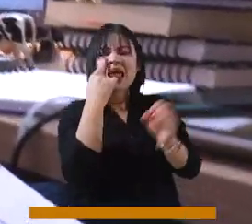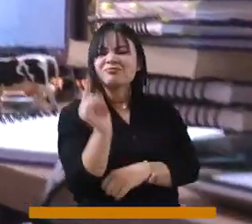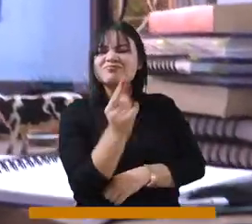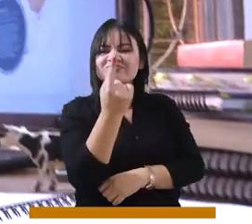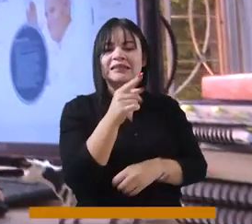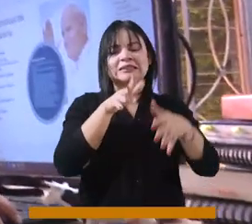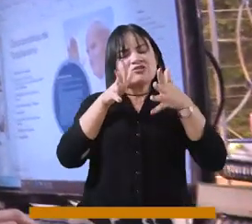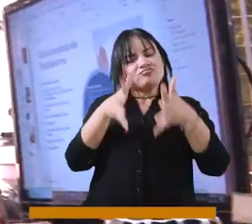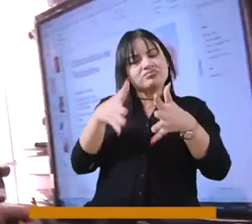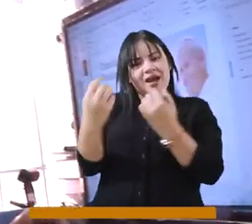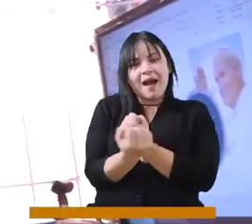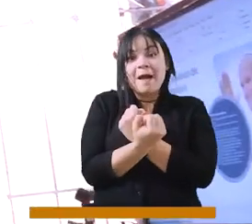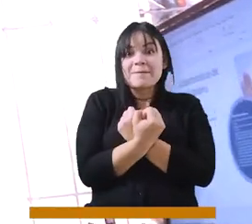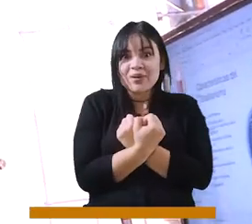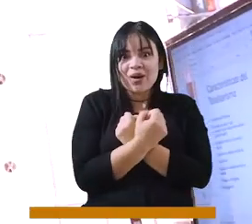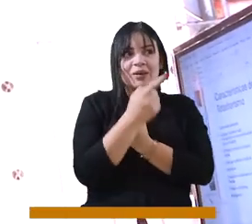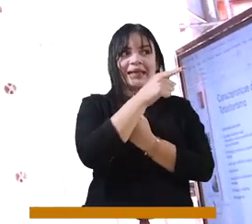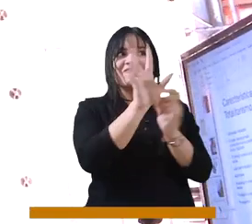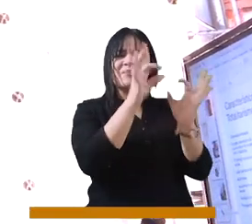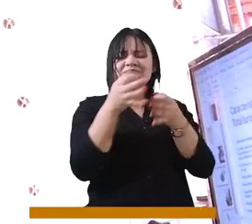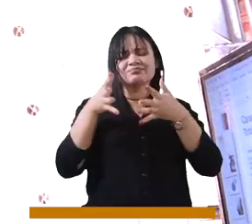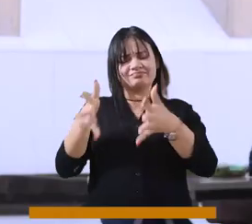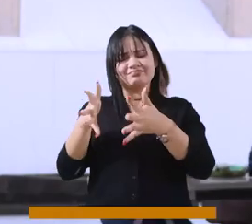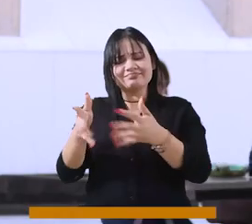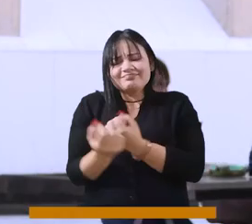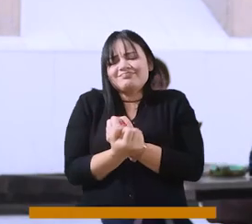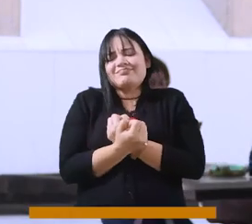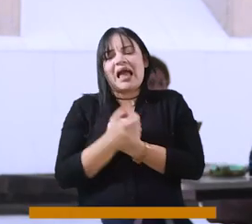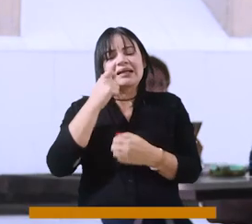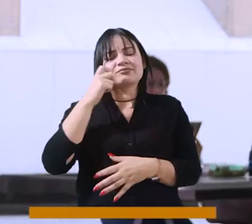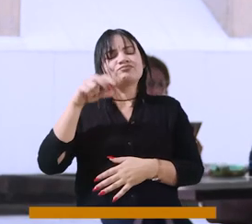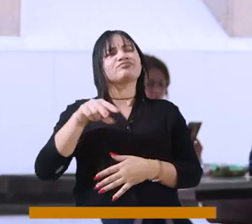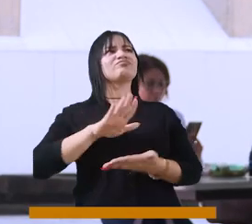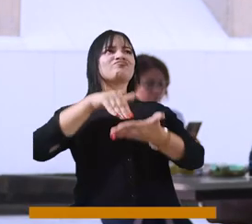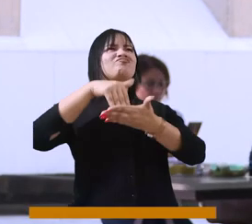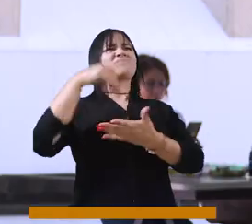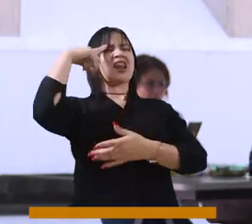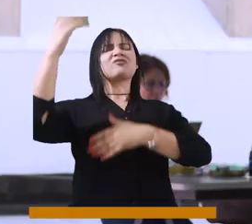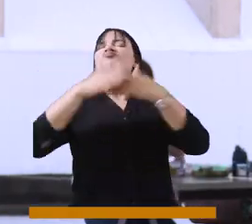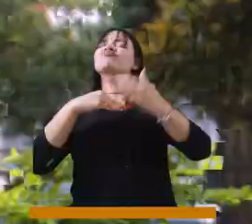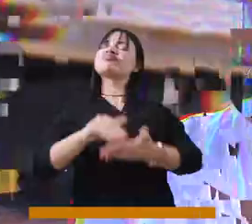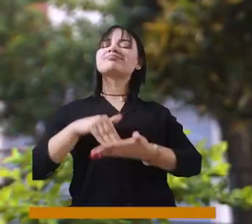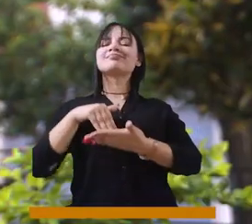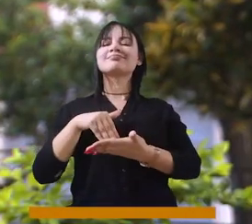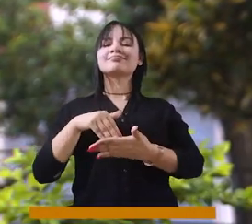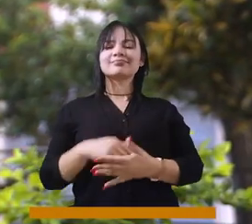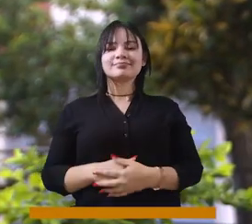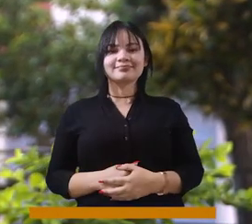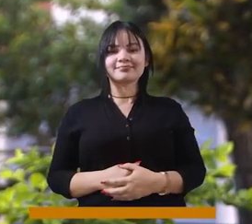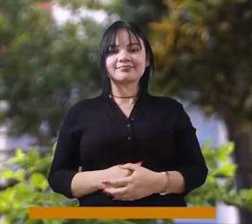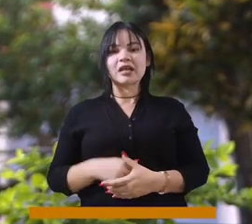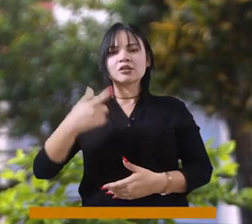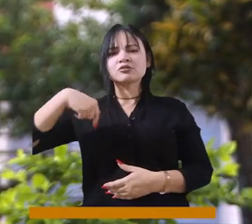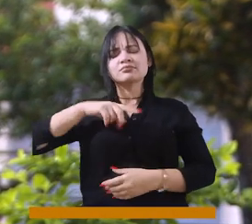familia? Enseñar a amar. Porque cuando se enseña a amar, el ser humano será capaz de enfrentarse a todos los retos. Los hallazgos que